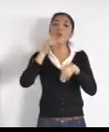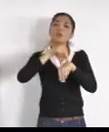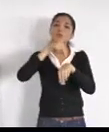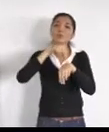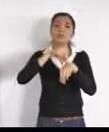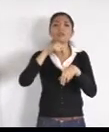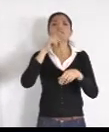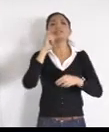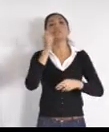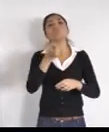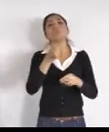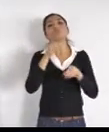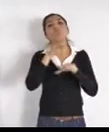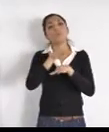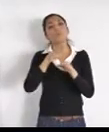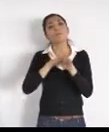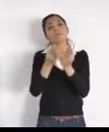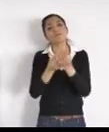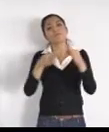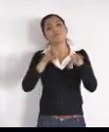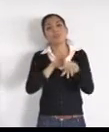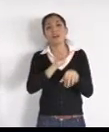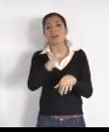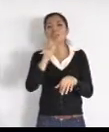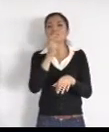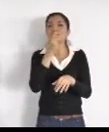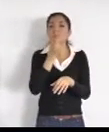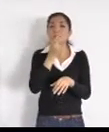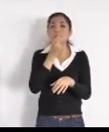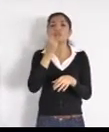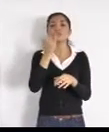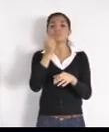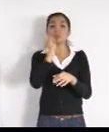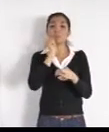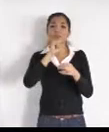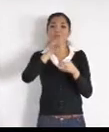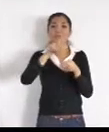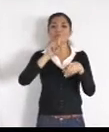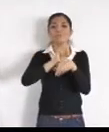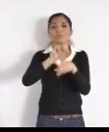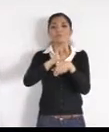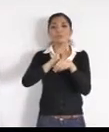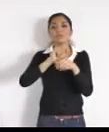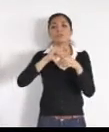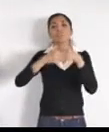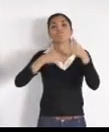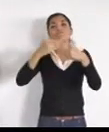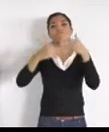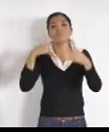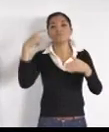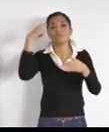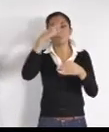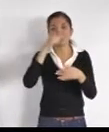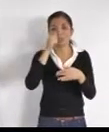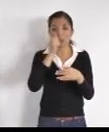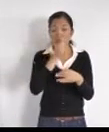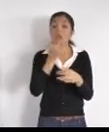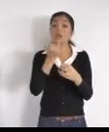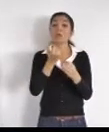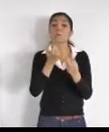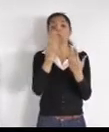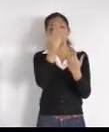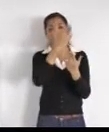produce esta enfermedad. Reconozco y agradezco a la Cruz Roja que nos ayudó a traer al doctor Diego Calonge, toda una personalidad a nivel